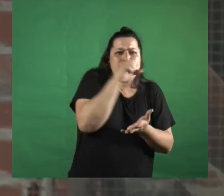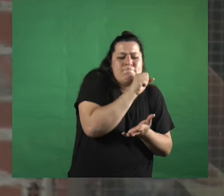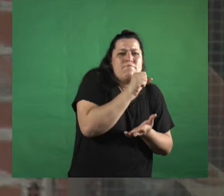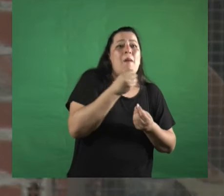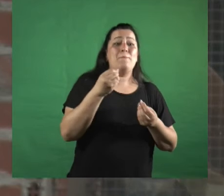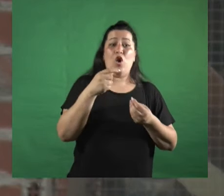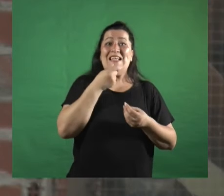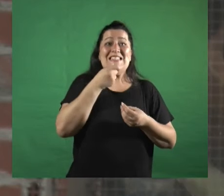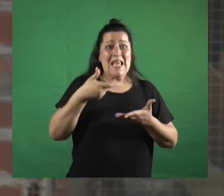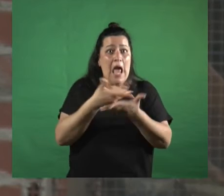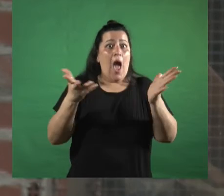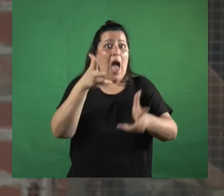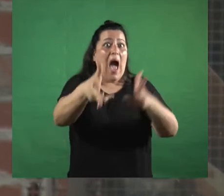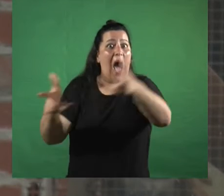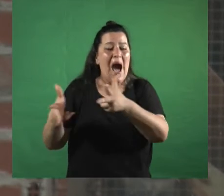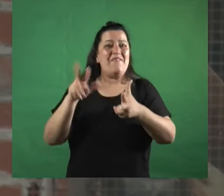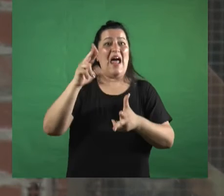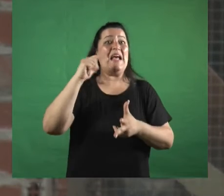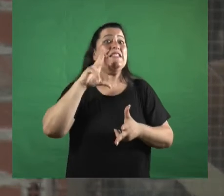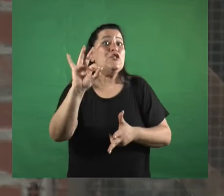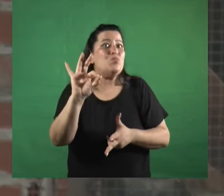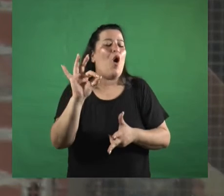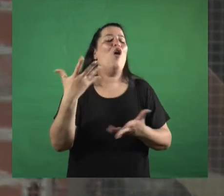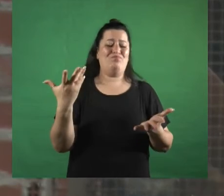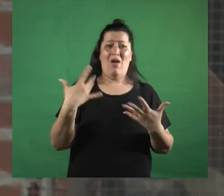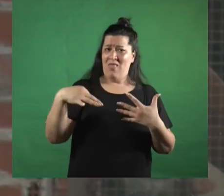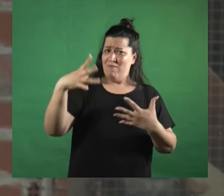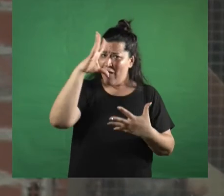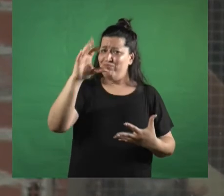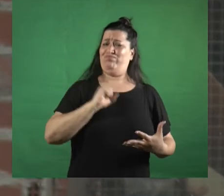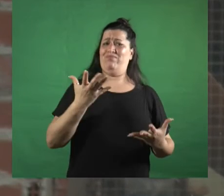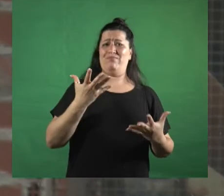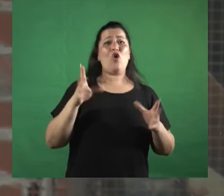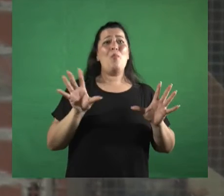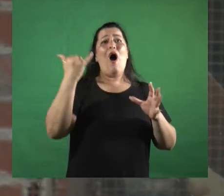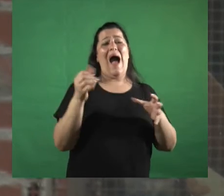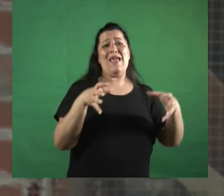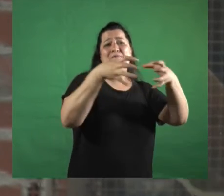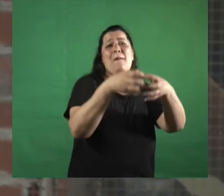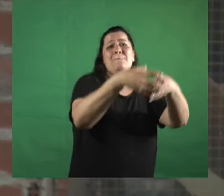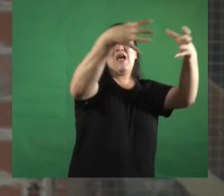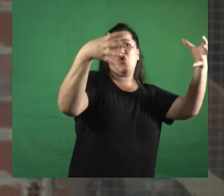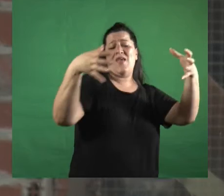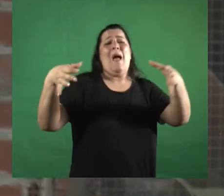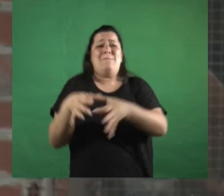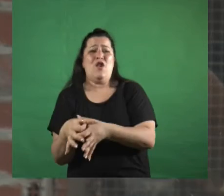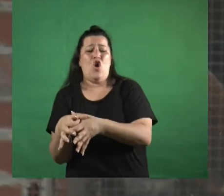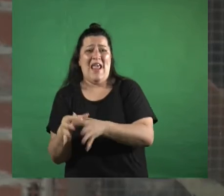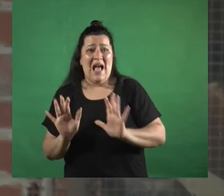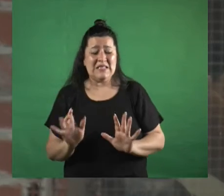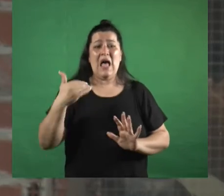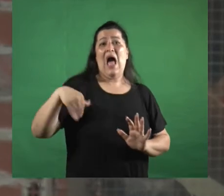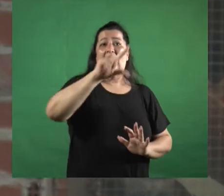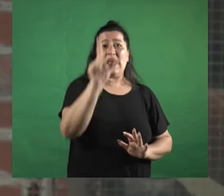es plantear con con frontalidad la idea de mayorías y minorías en la Argentina la mayoría de la Argentina son